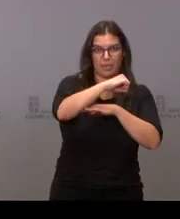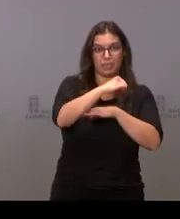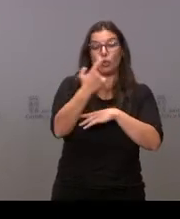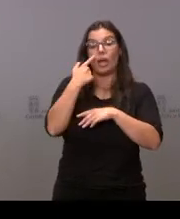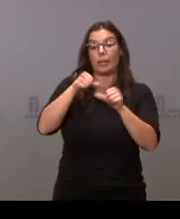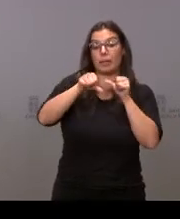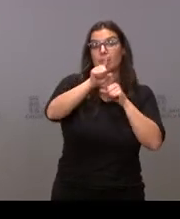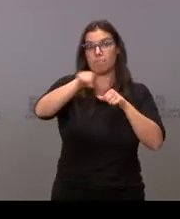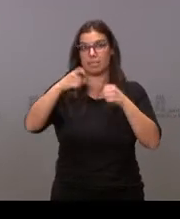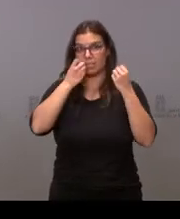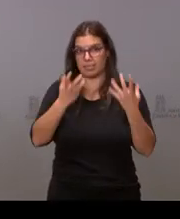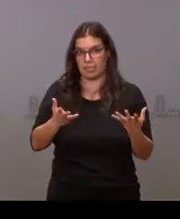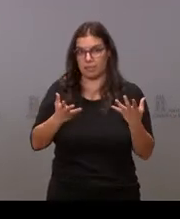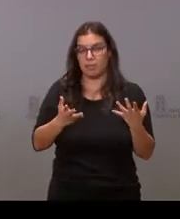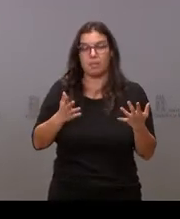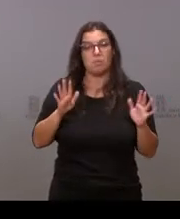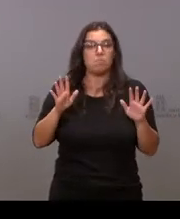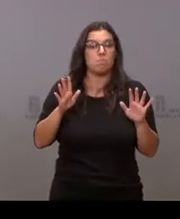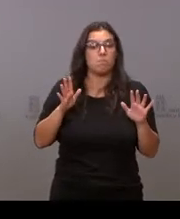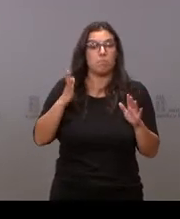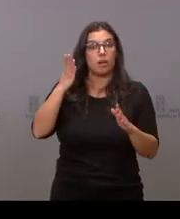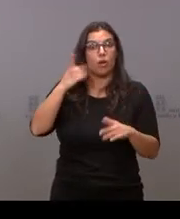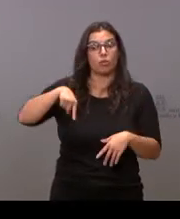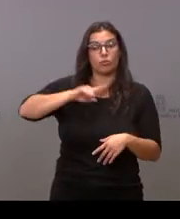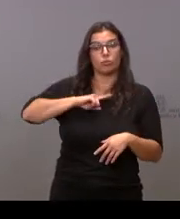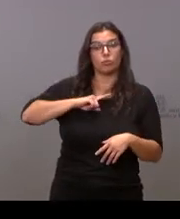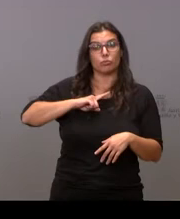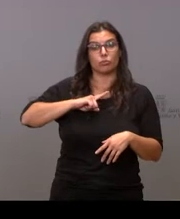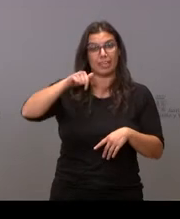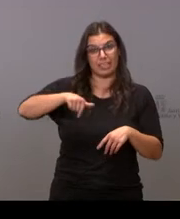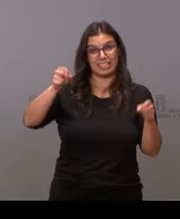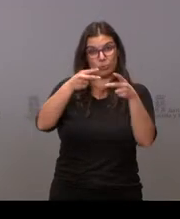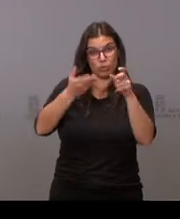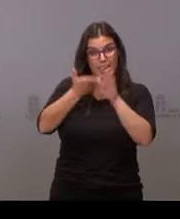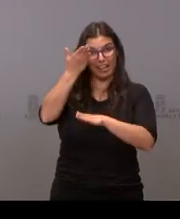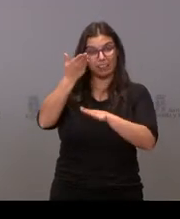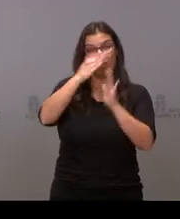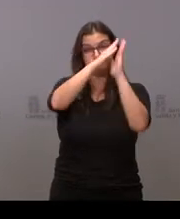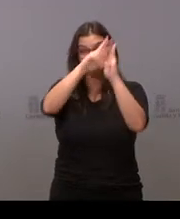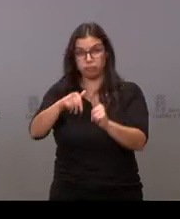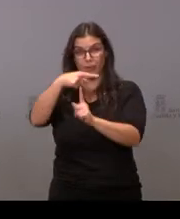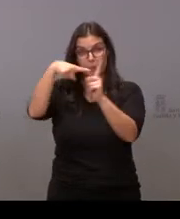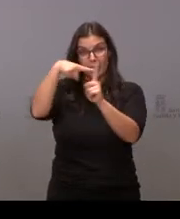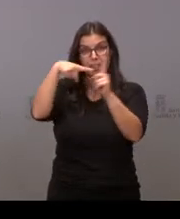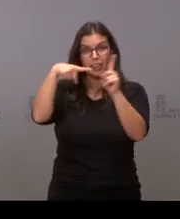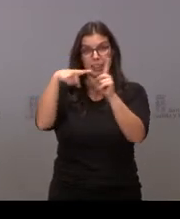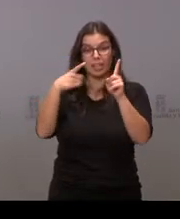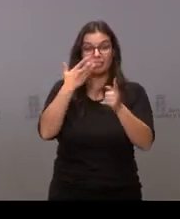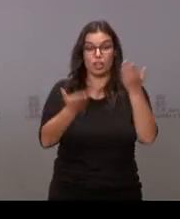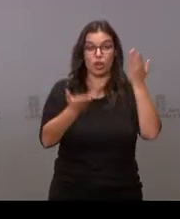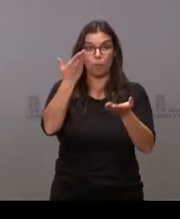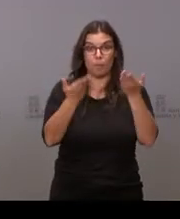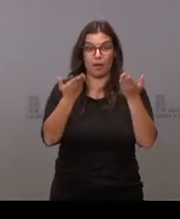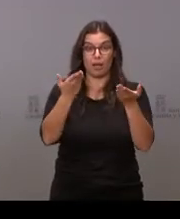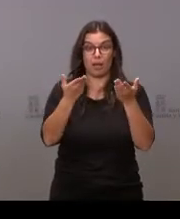próximos meses. Pero nuestra evolución, nuestra afiliación media es en este momento mejor que la de los últimos